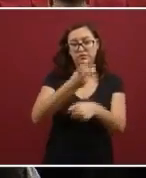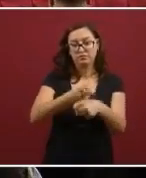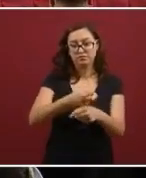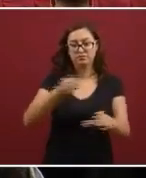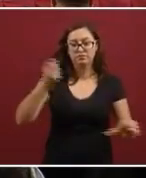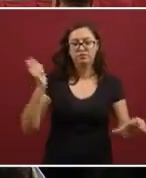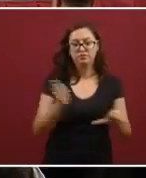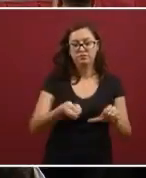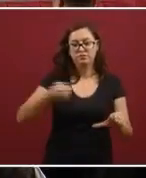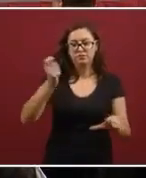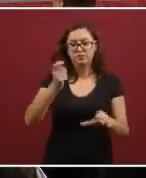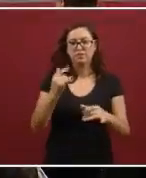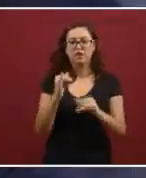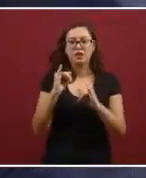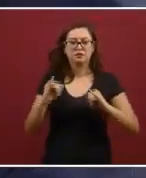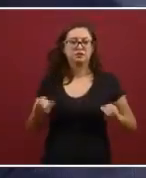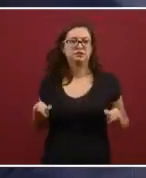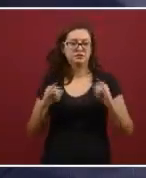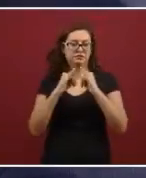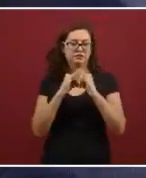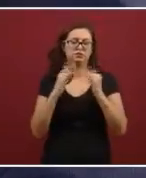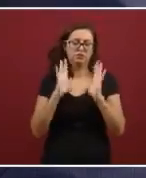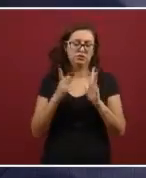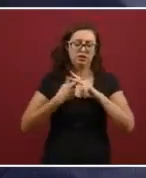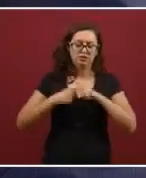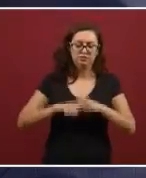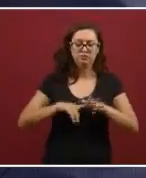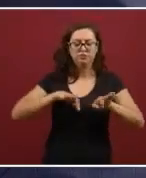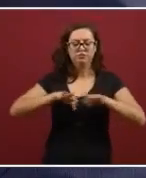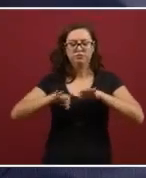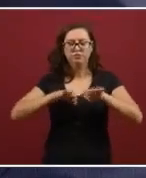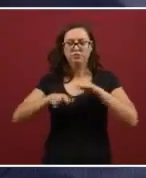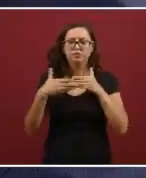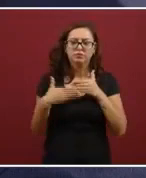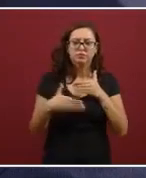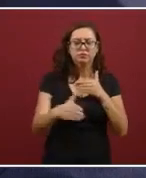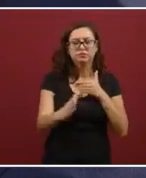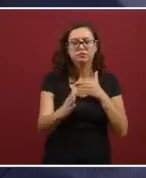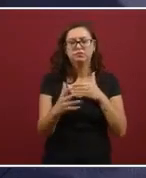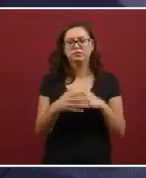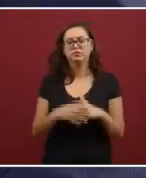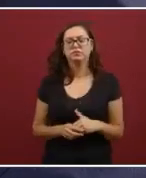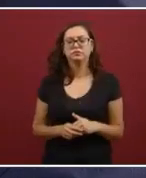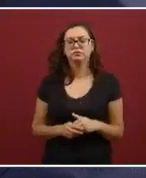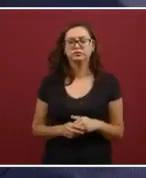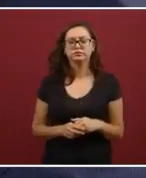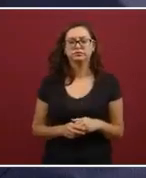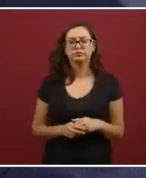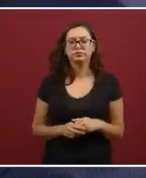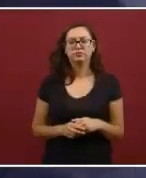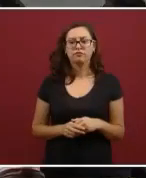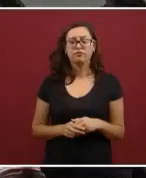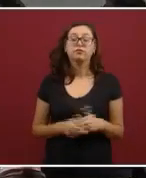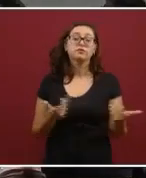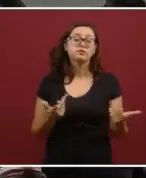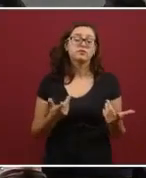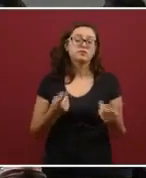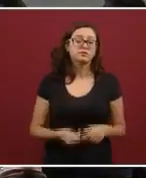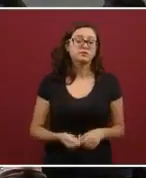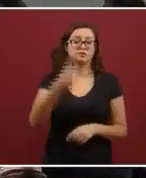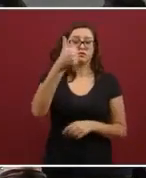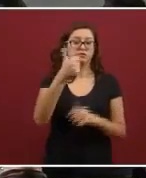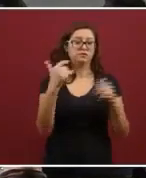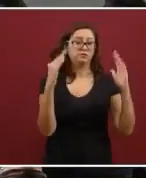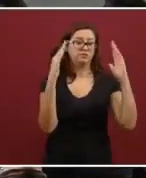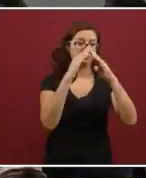Devolver al Pueblo lo Robado, ya en operación. Comento que es la primera subasta de bienes inmuebles, porque usualmente